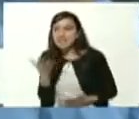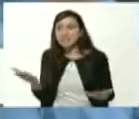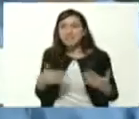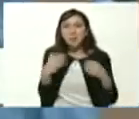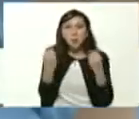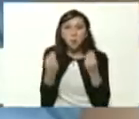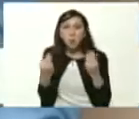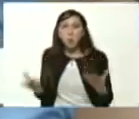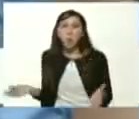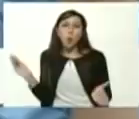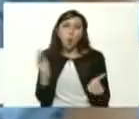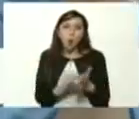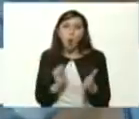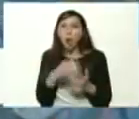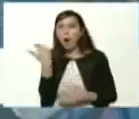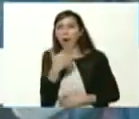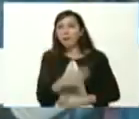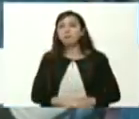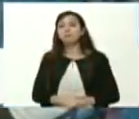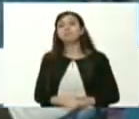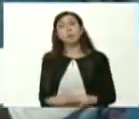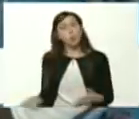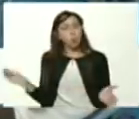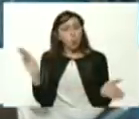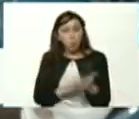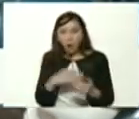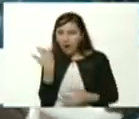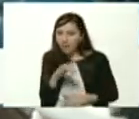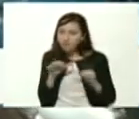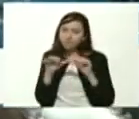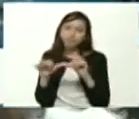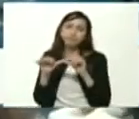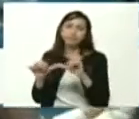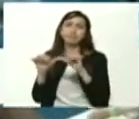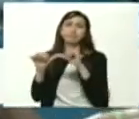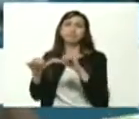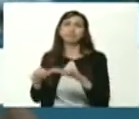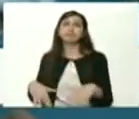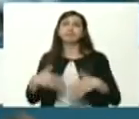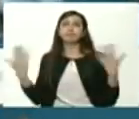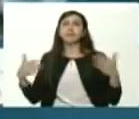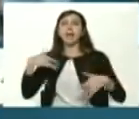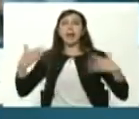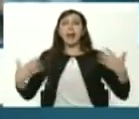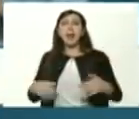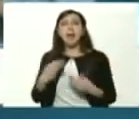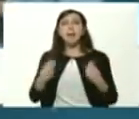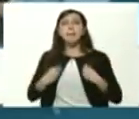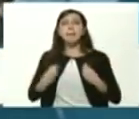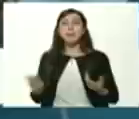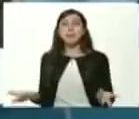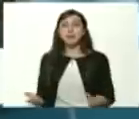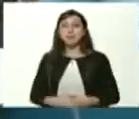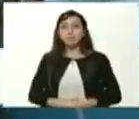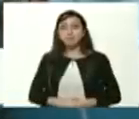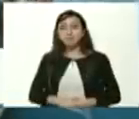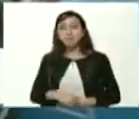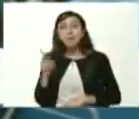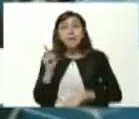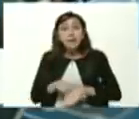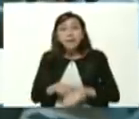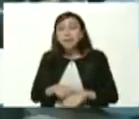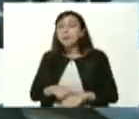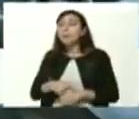reírse otra vez y si queda más tiempo reírse y seguirse riendo alegres de la vida es la etapa más